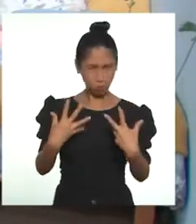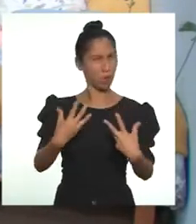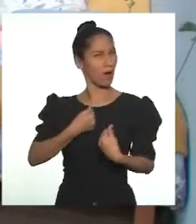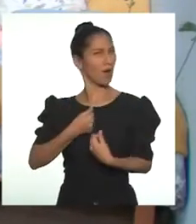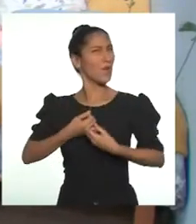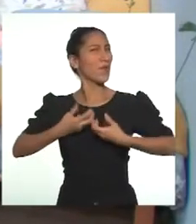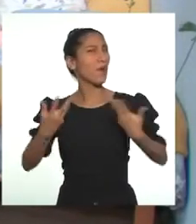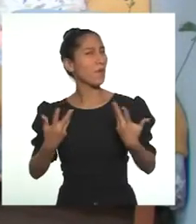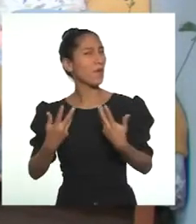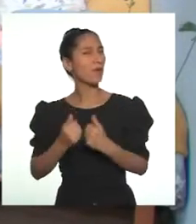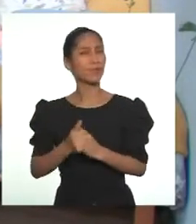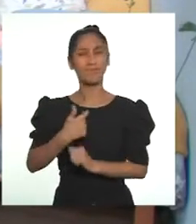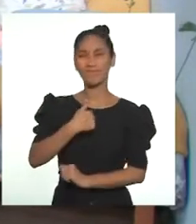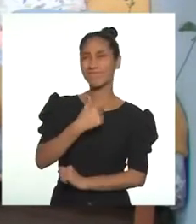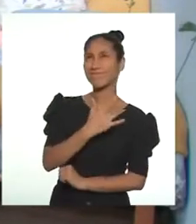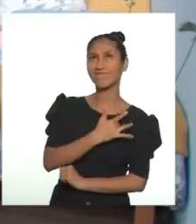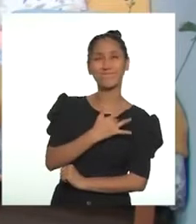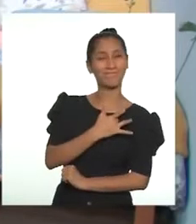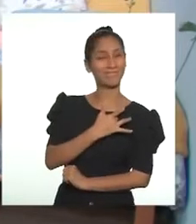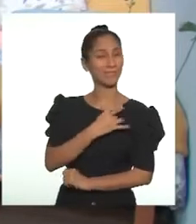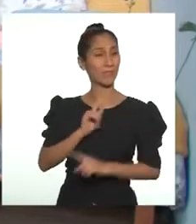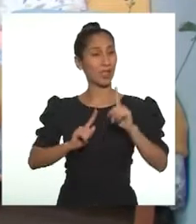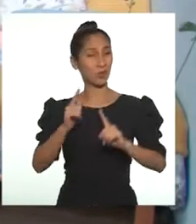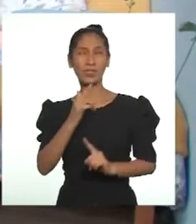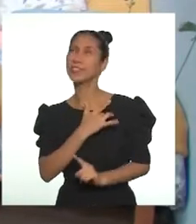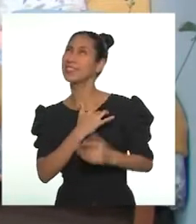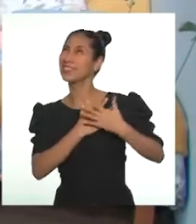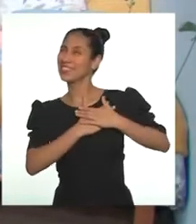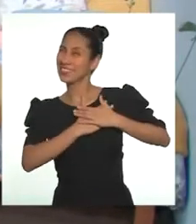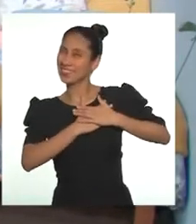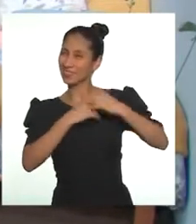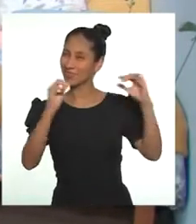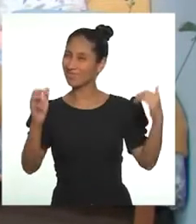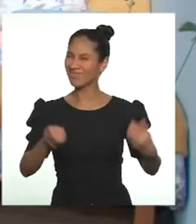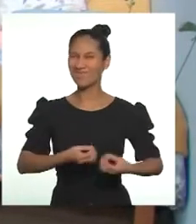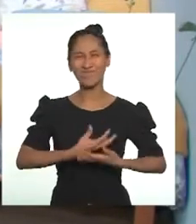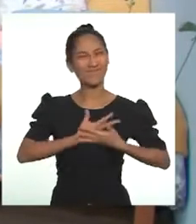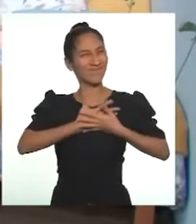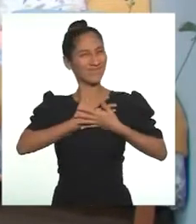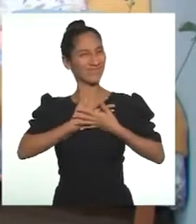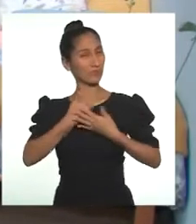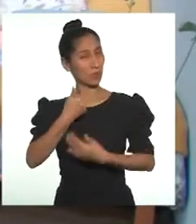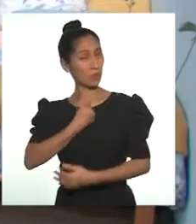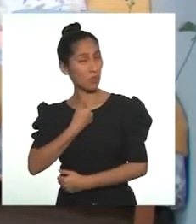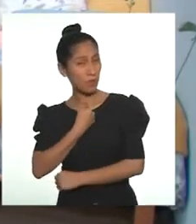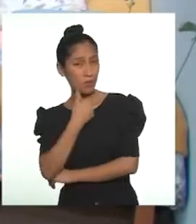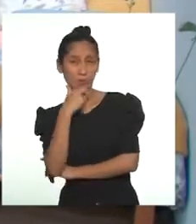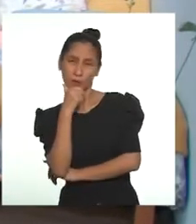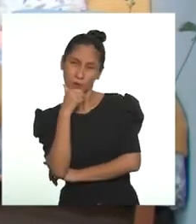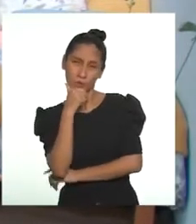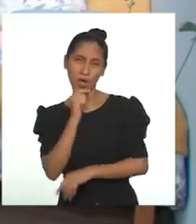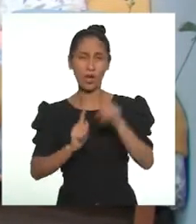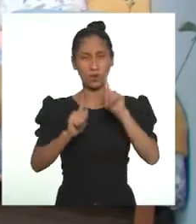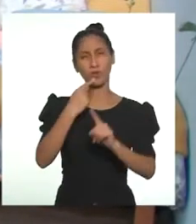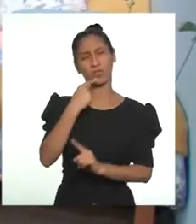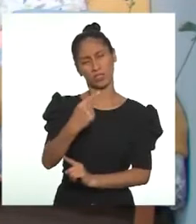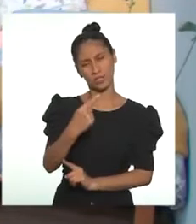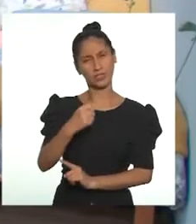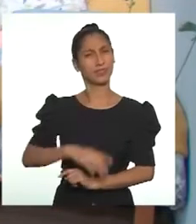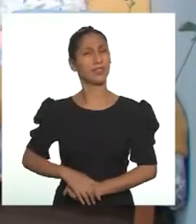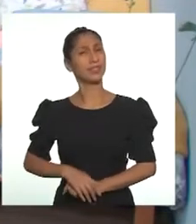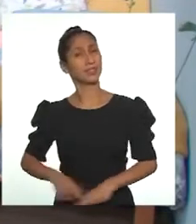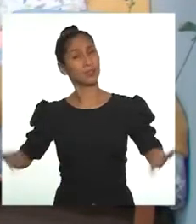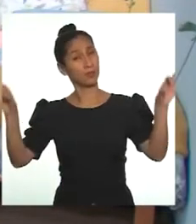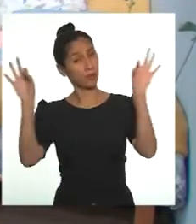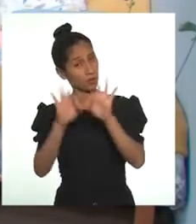¿Cómo construimos eso que muchos llaman autoestima? Especialmente, ¿cómo hacerlo en un mundo que nos dice constantemente que